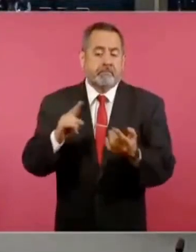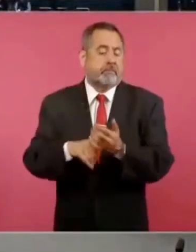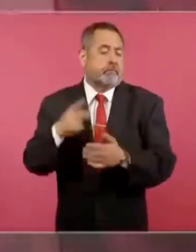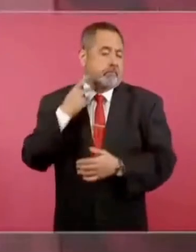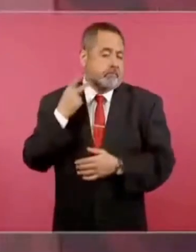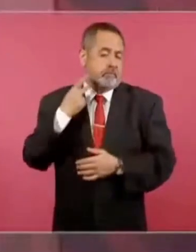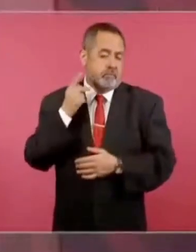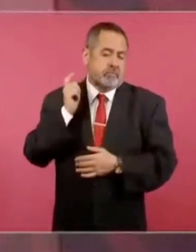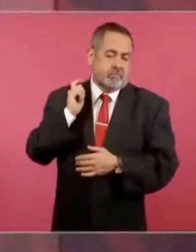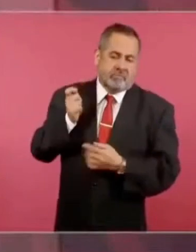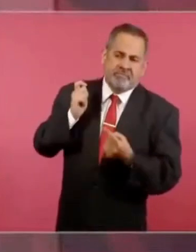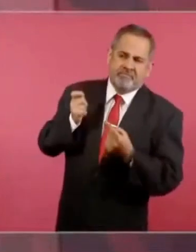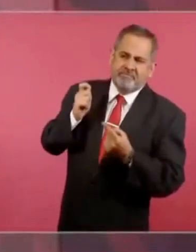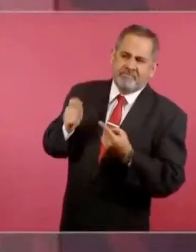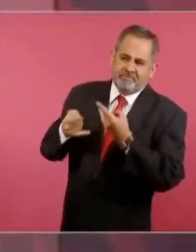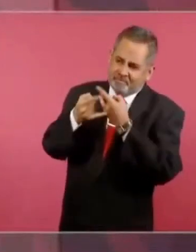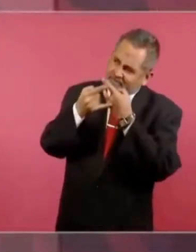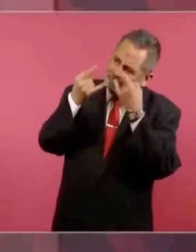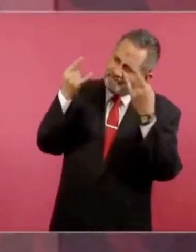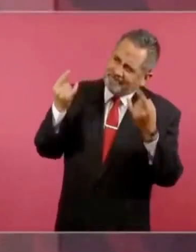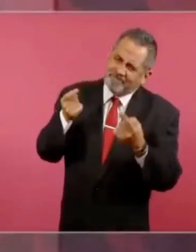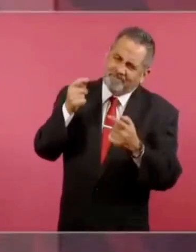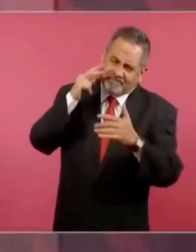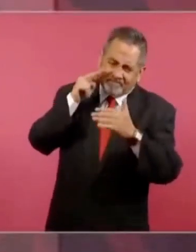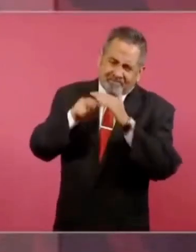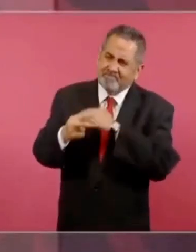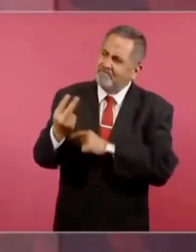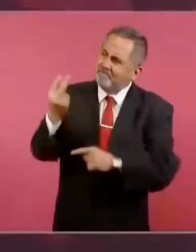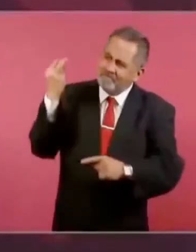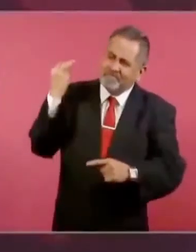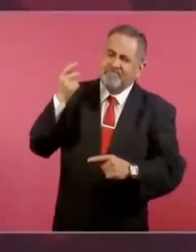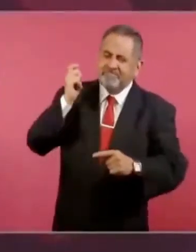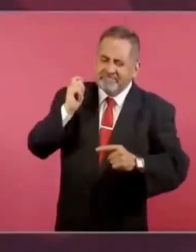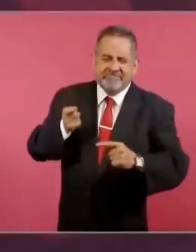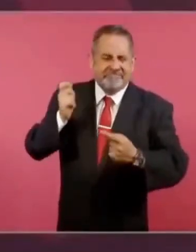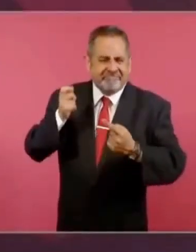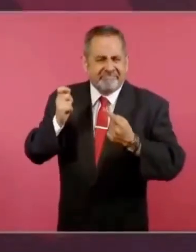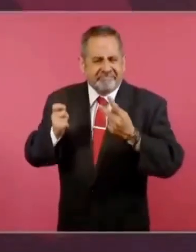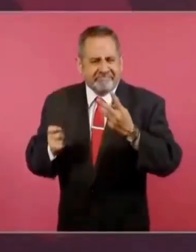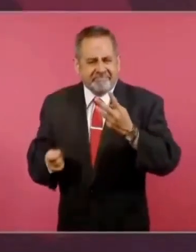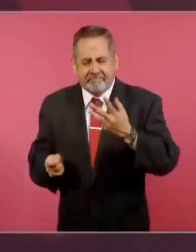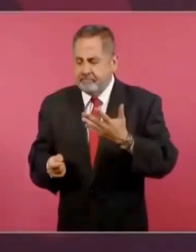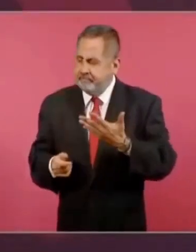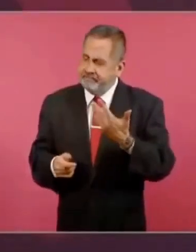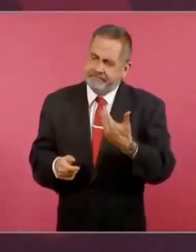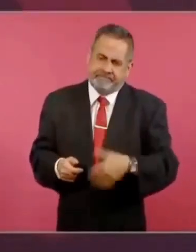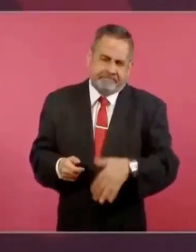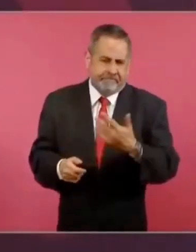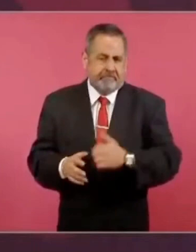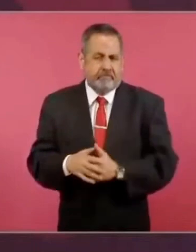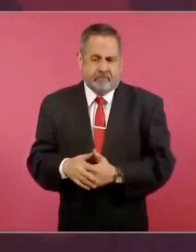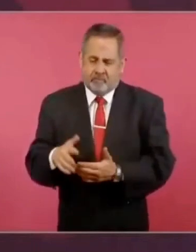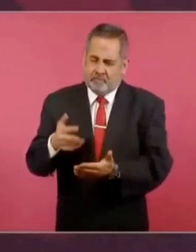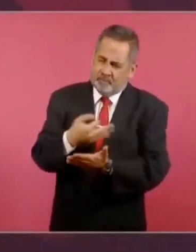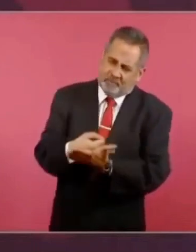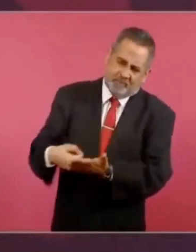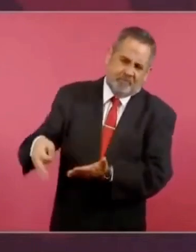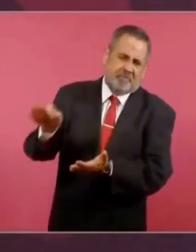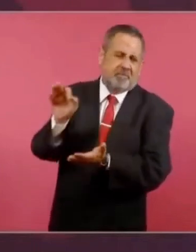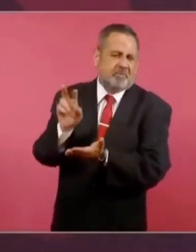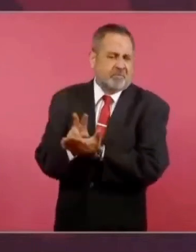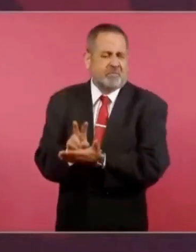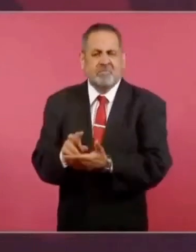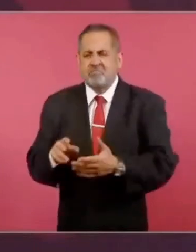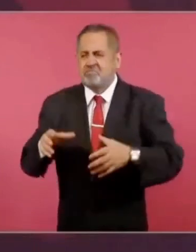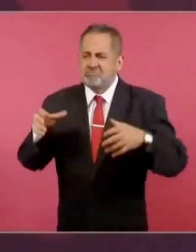la que es excepcional, muy fecunda, los héroes de nuestra patria,